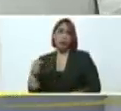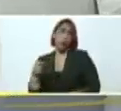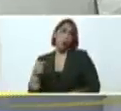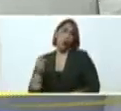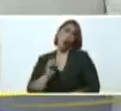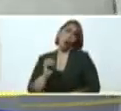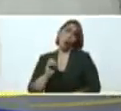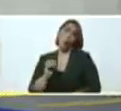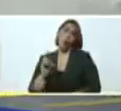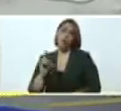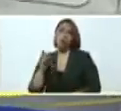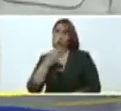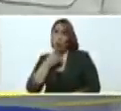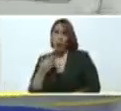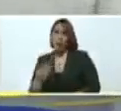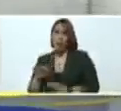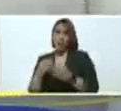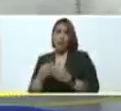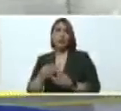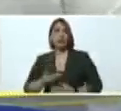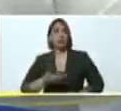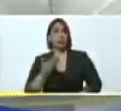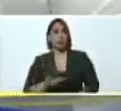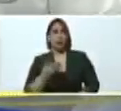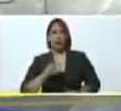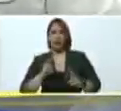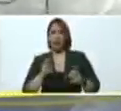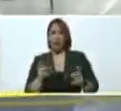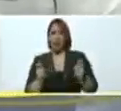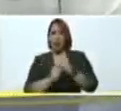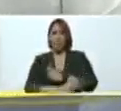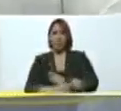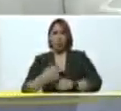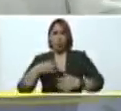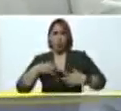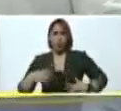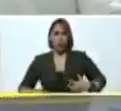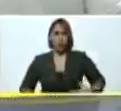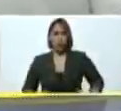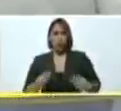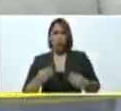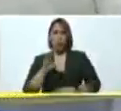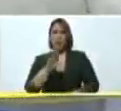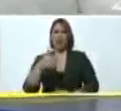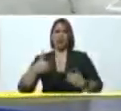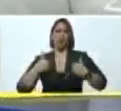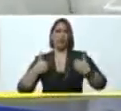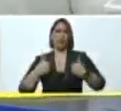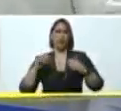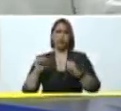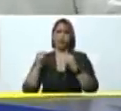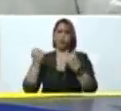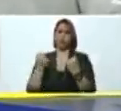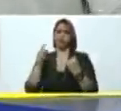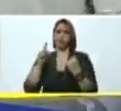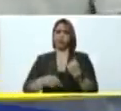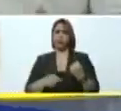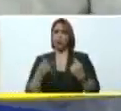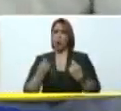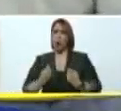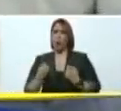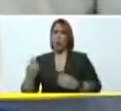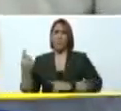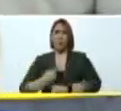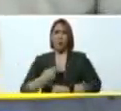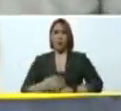familia. Claro, es muy importante el tema de los trasplantes y cómo nuestro país ha sufrido con las sanciones y el bloqueo. La